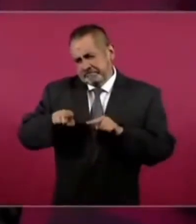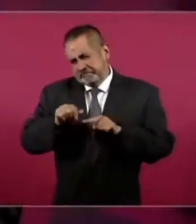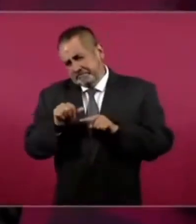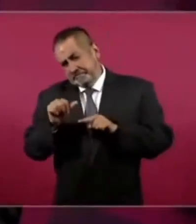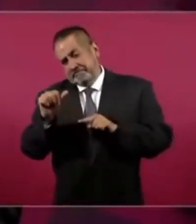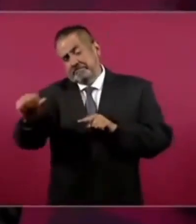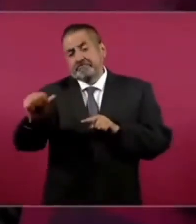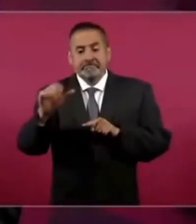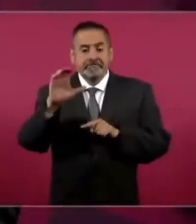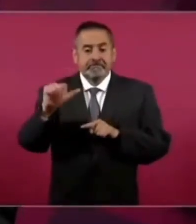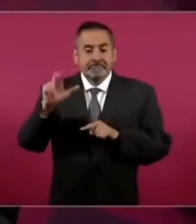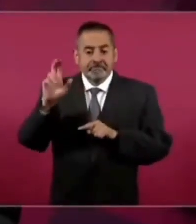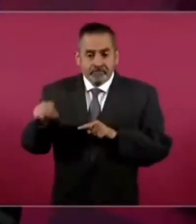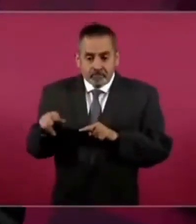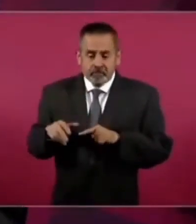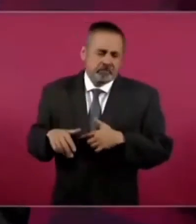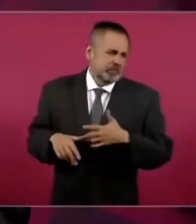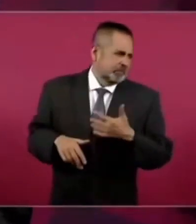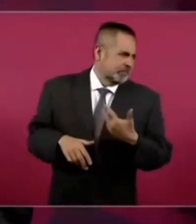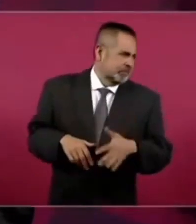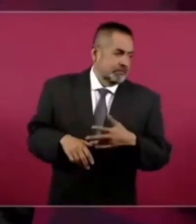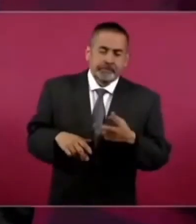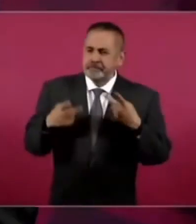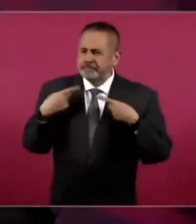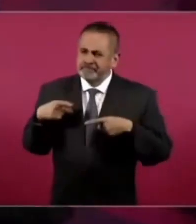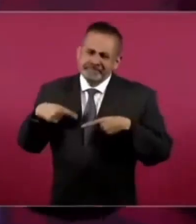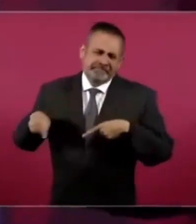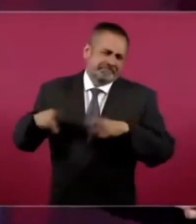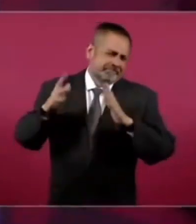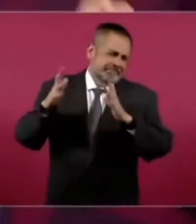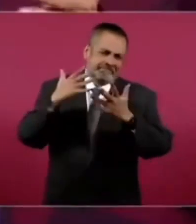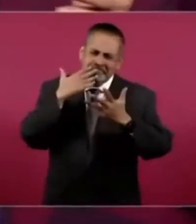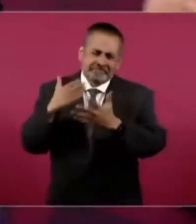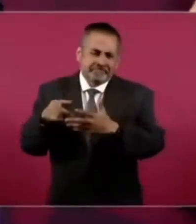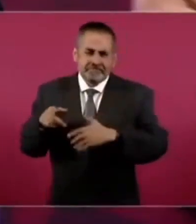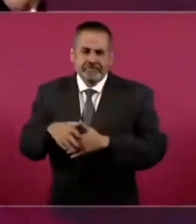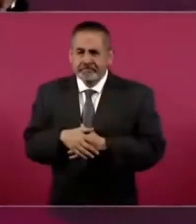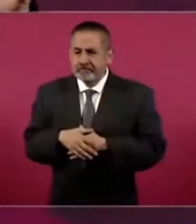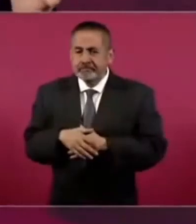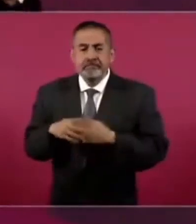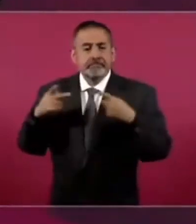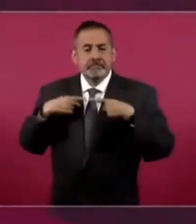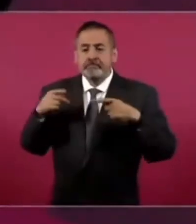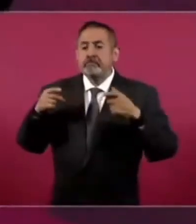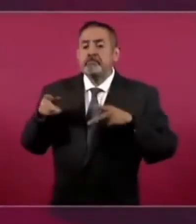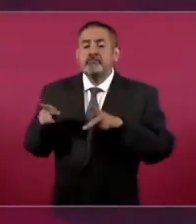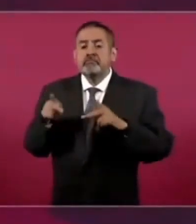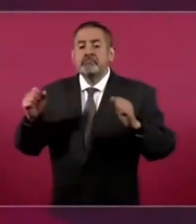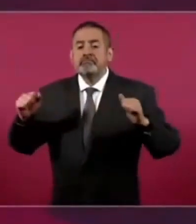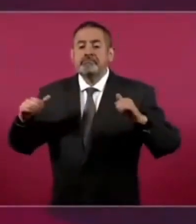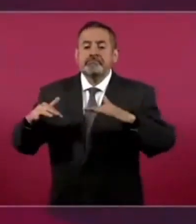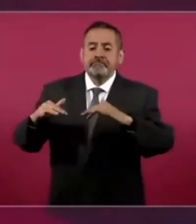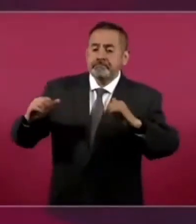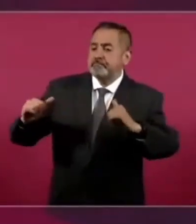La gente que salía de los pueblos